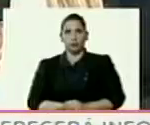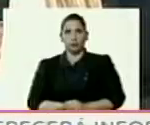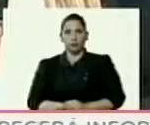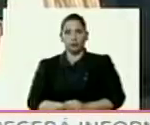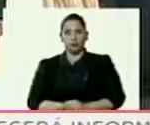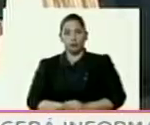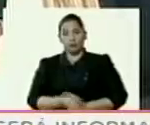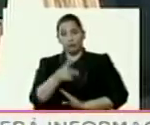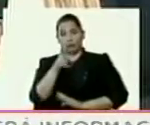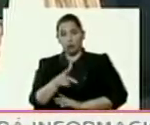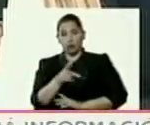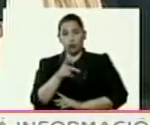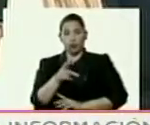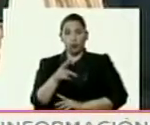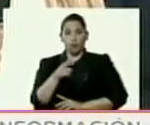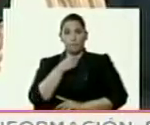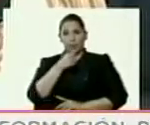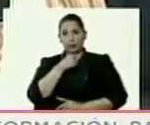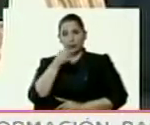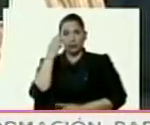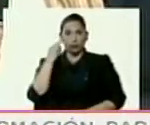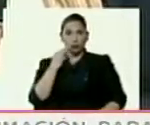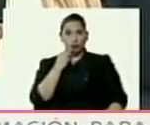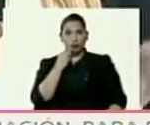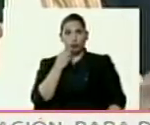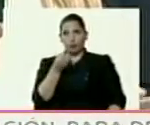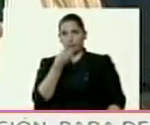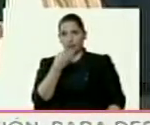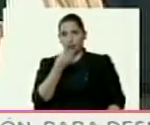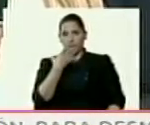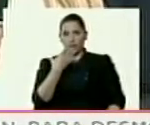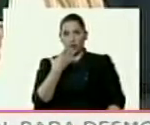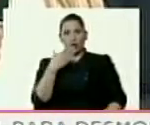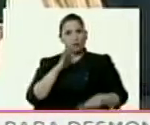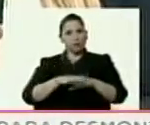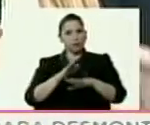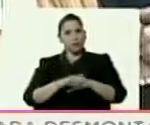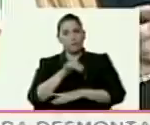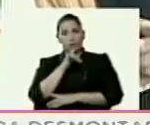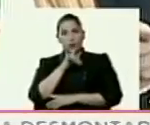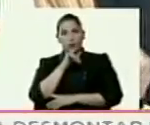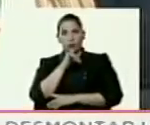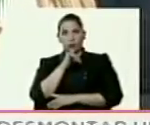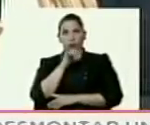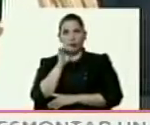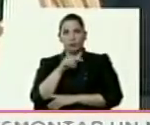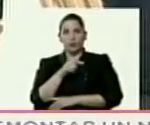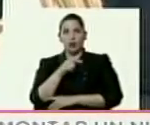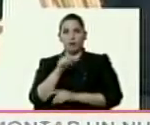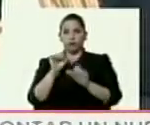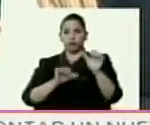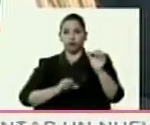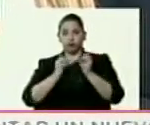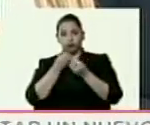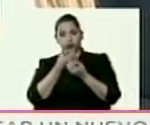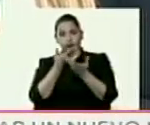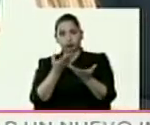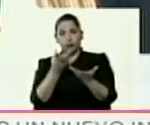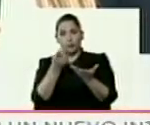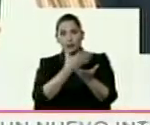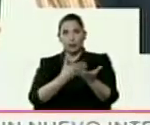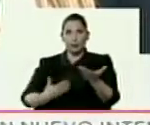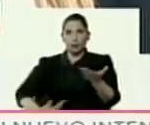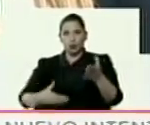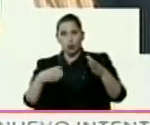Transmitimos desde la sala de prensa Simón Bolívar en el Palacio de Miraflores. Se genera importante información y las declaraciones las ofrece el Vicepresidente